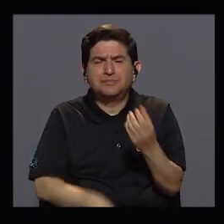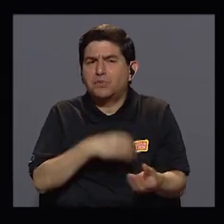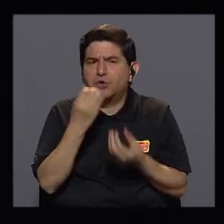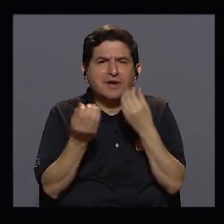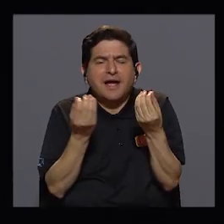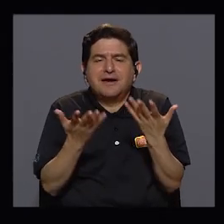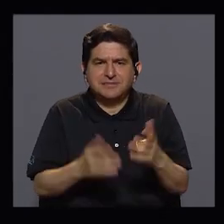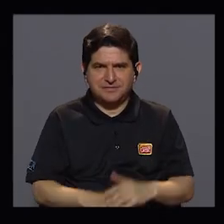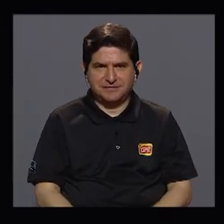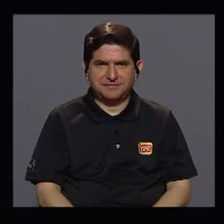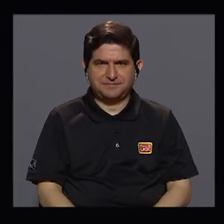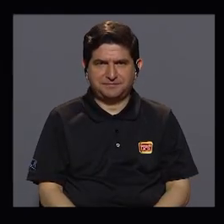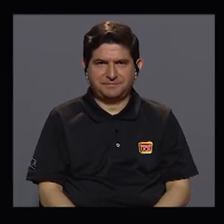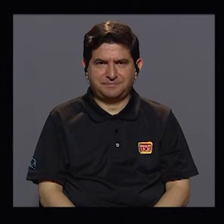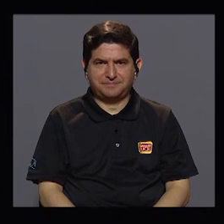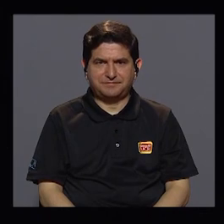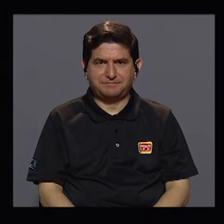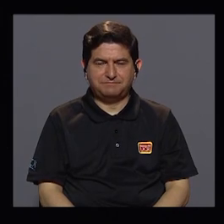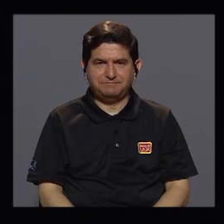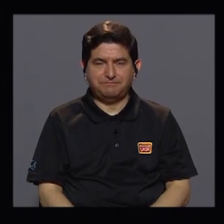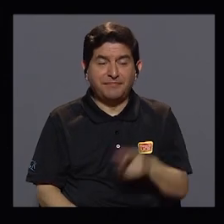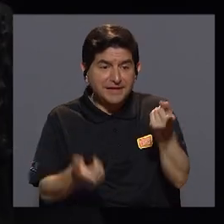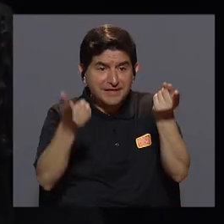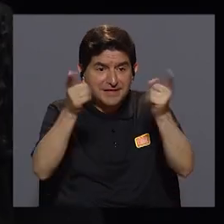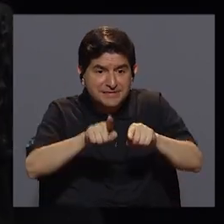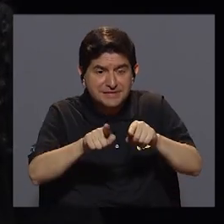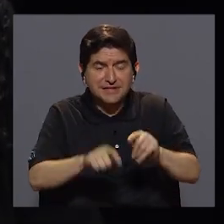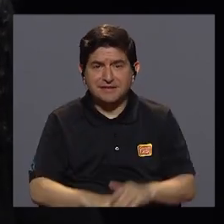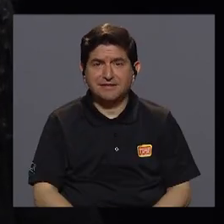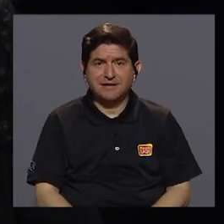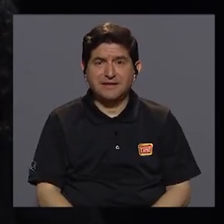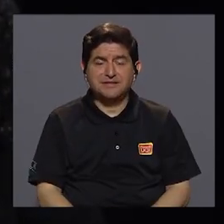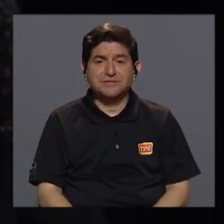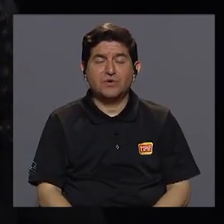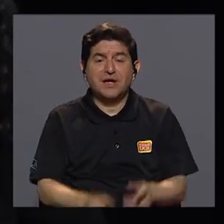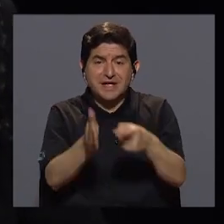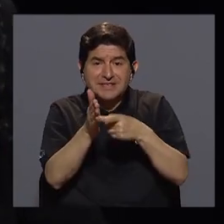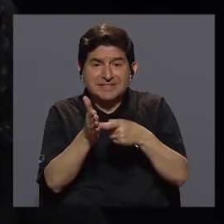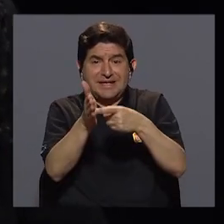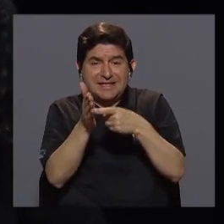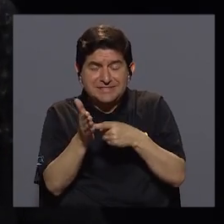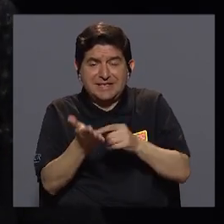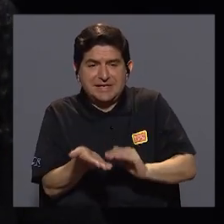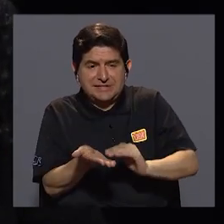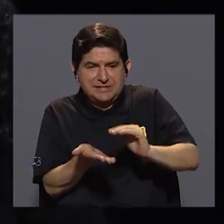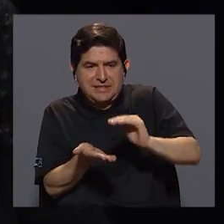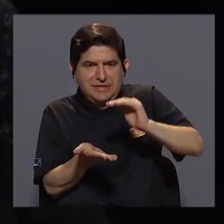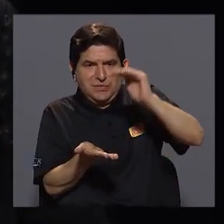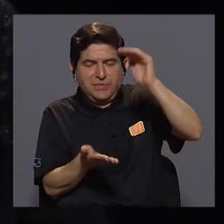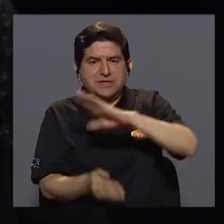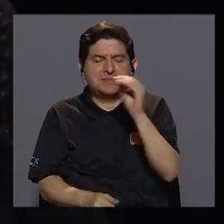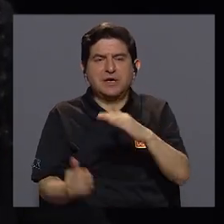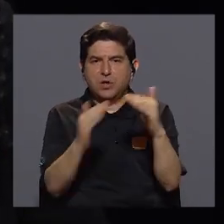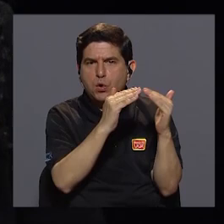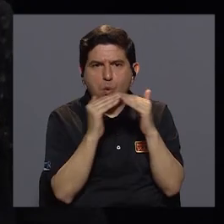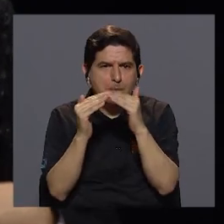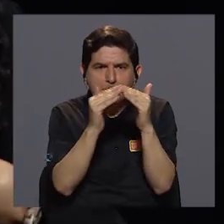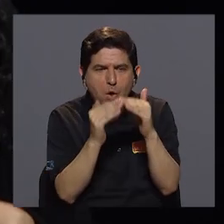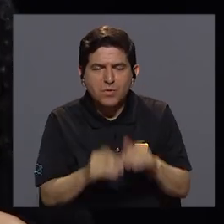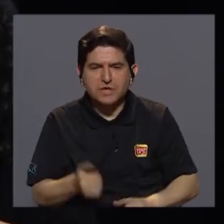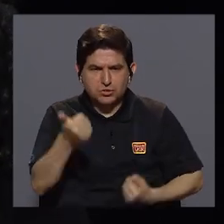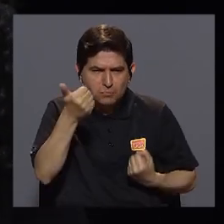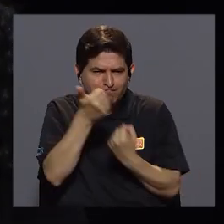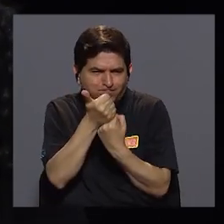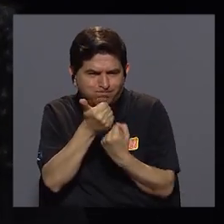que nos hace, lo que produce es una demanda creciente y al mismo tiempo una población que